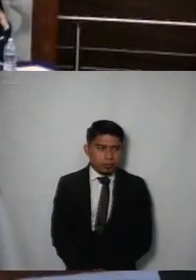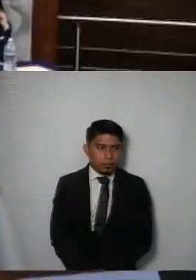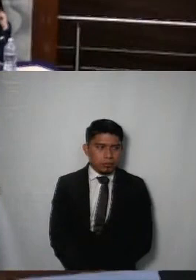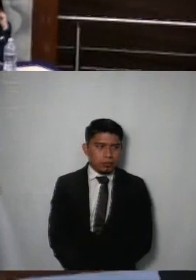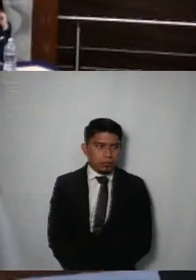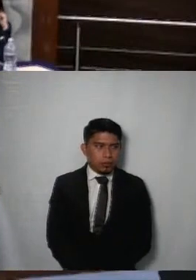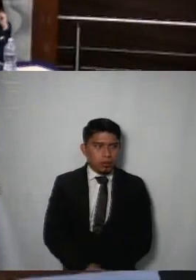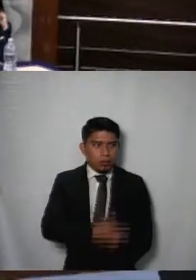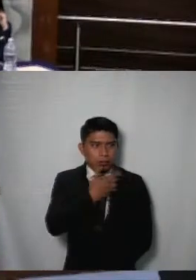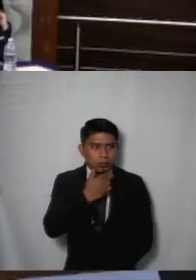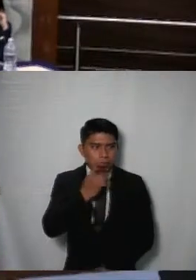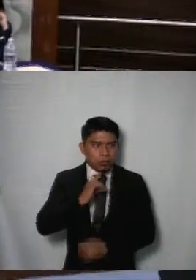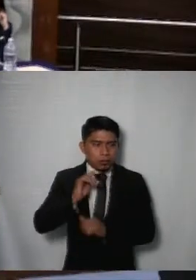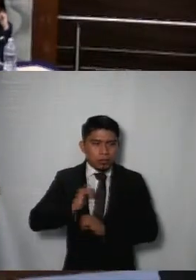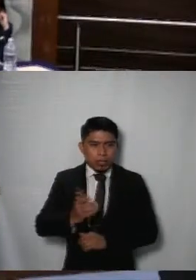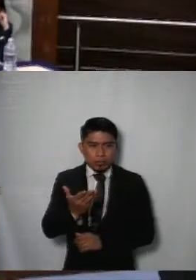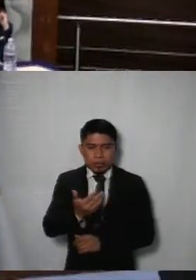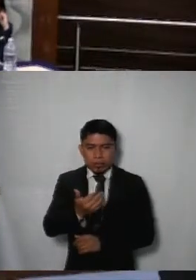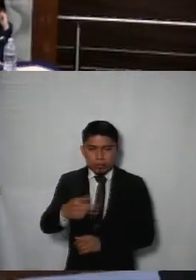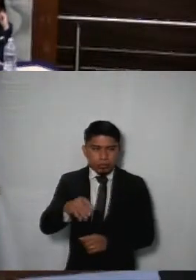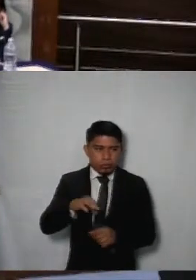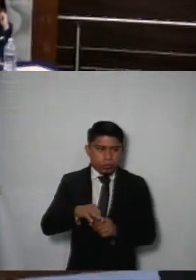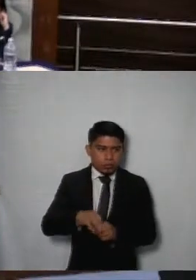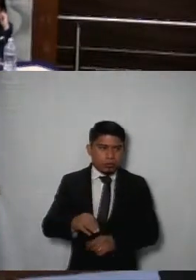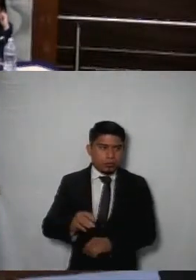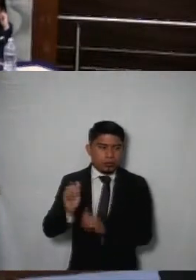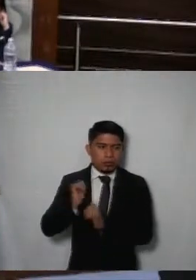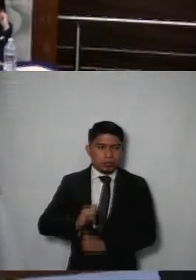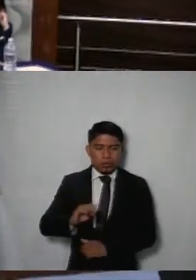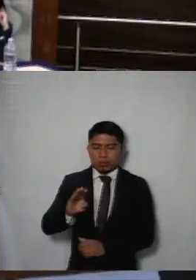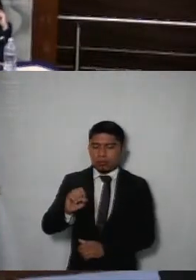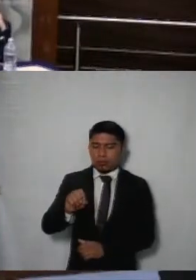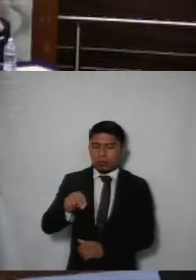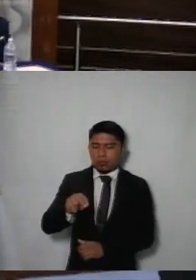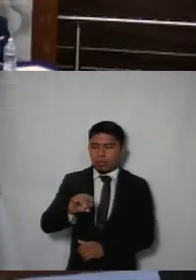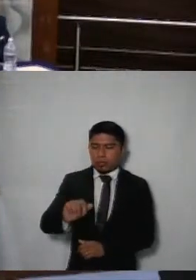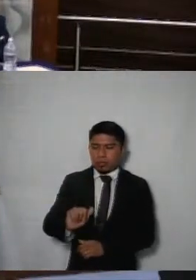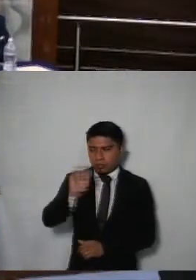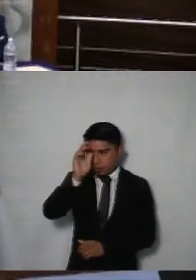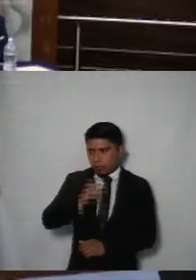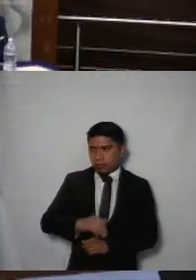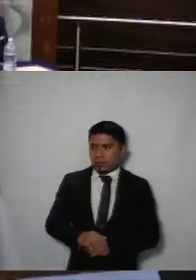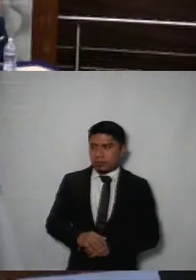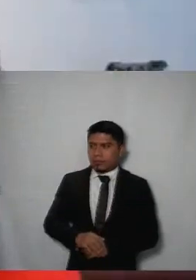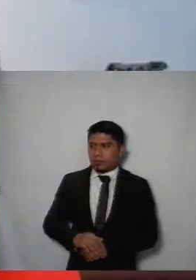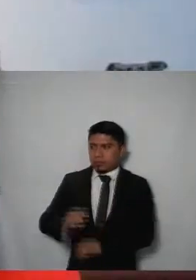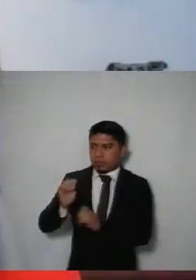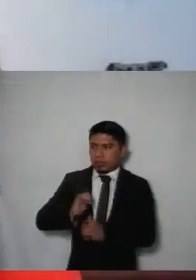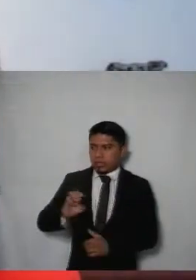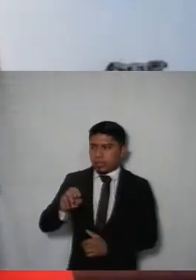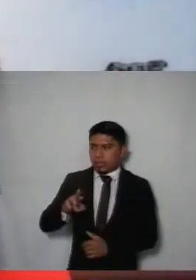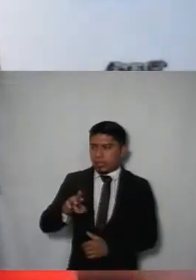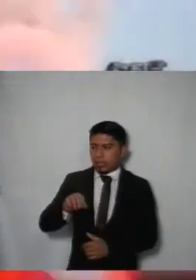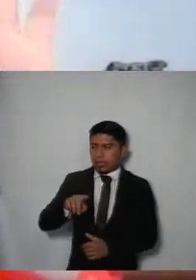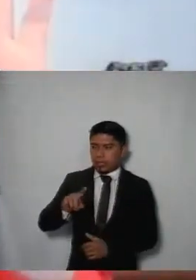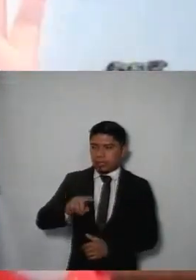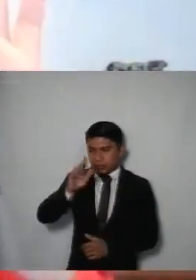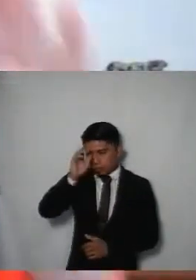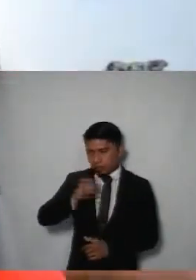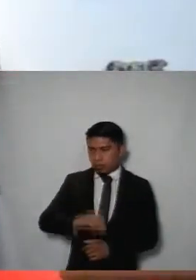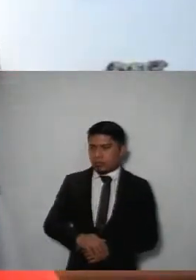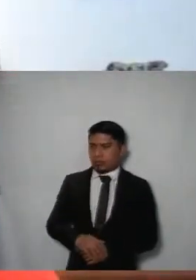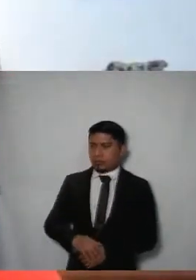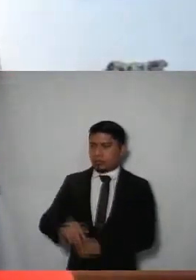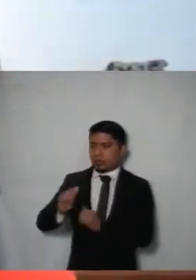correspondiente comisionadas y comisionados les solicito expresar el sentido de su voto comisionado Bonilla a favor comisionada Enríquez